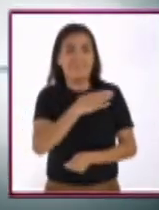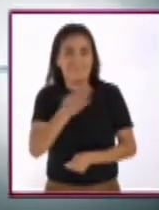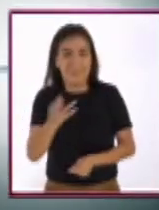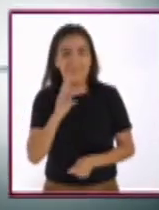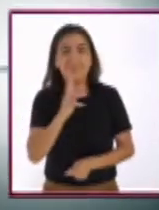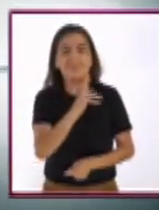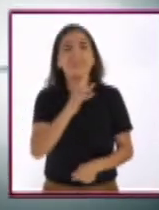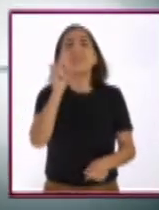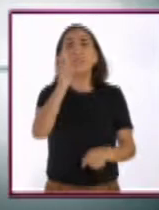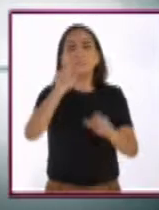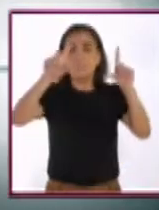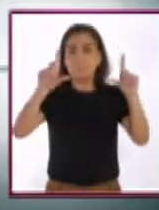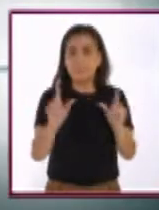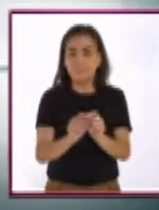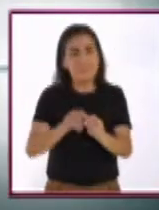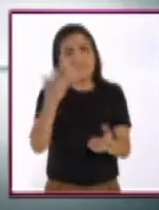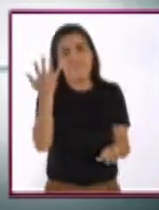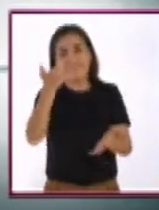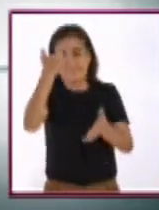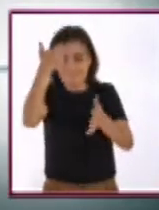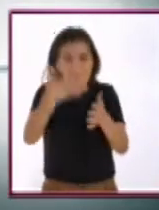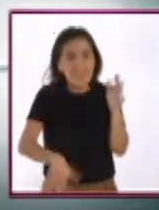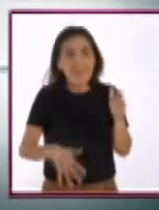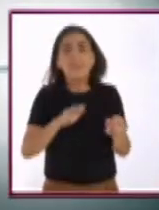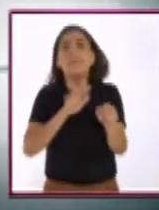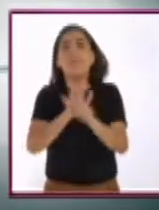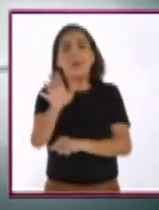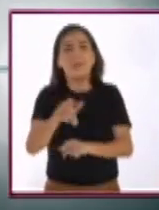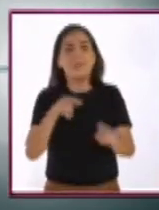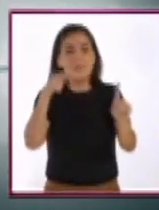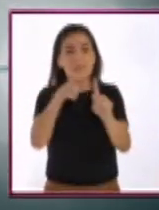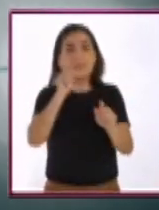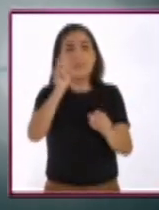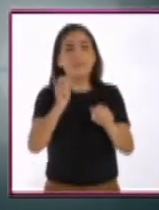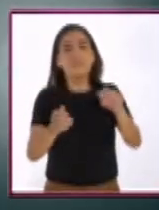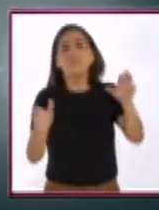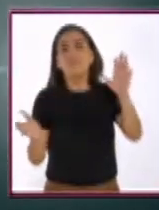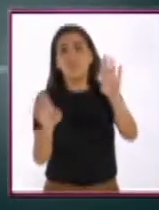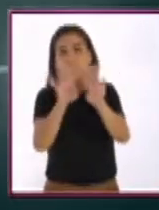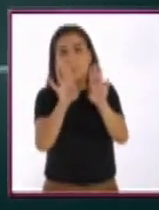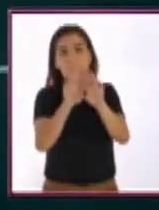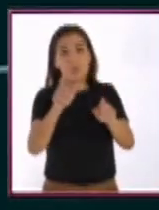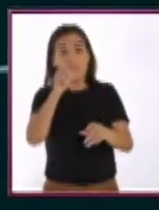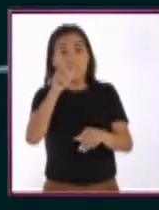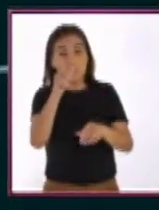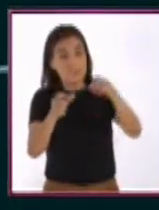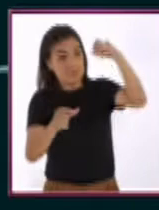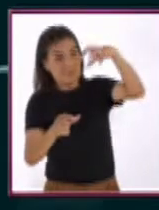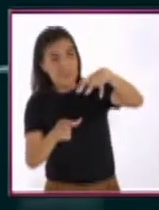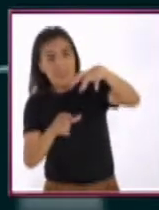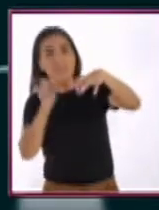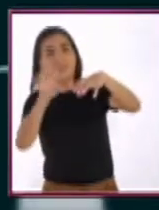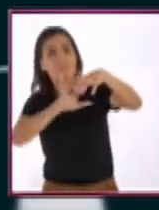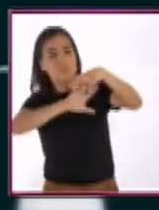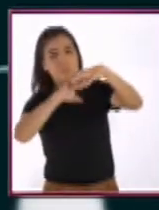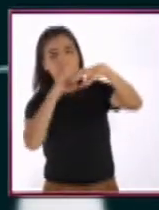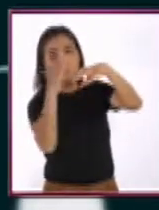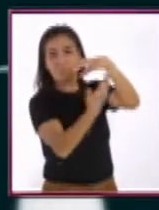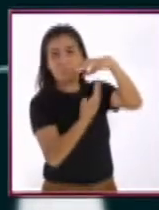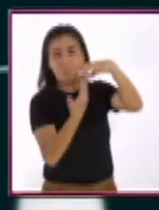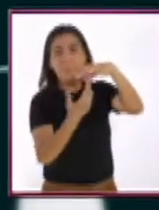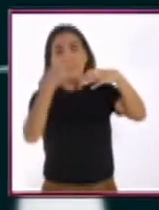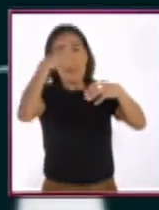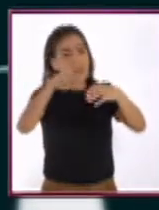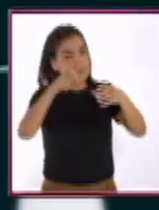buena noticia es que existe una solución muy sencilla y barata. Ponerles tapas a las luminarias para que solo